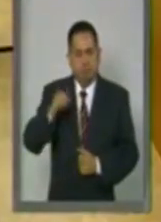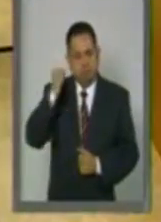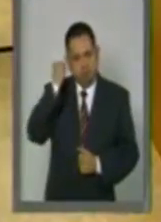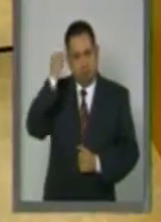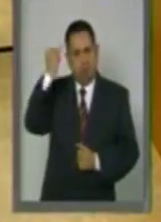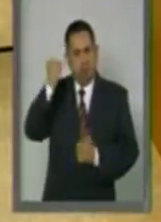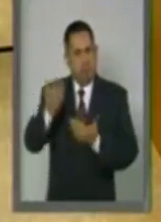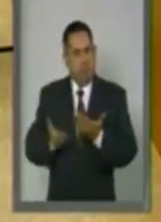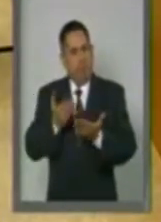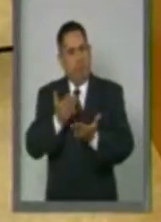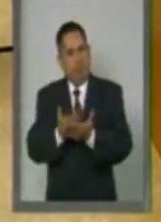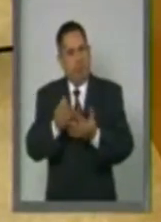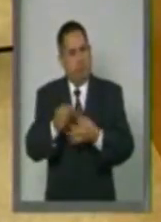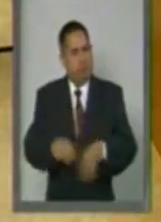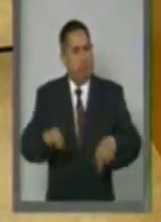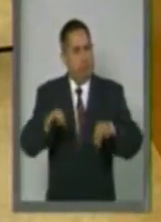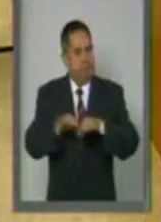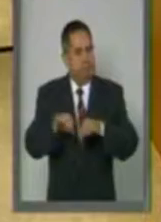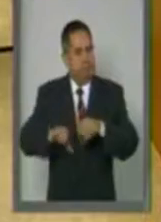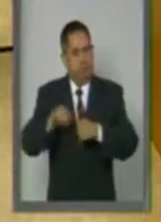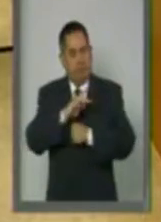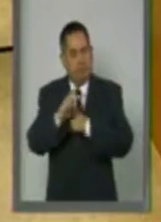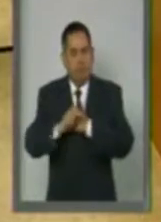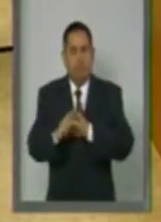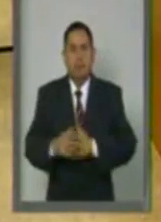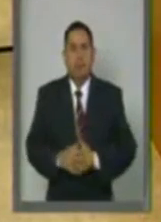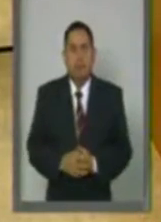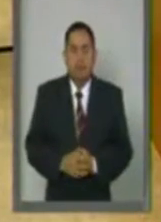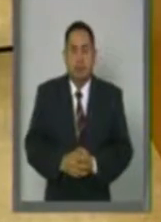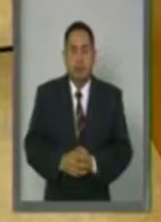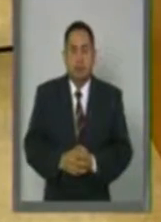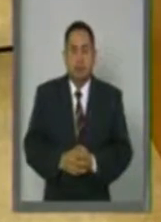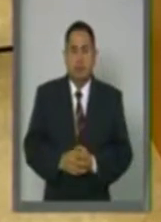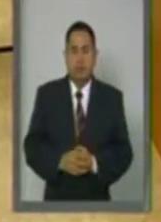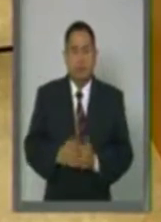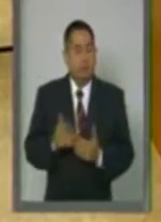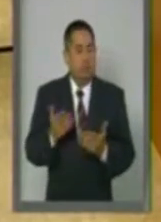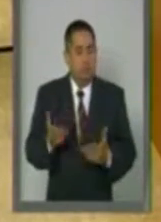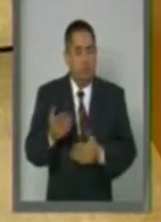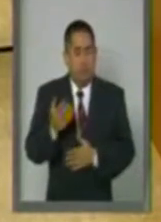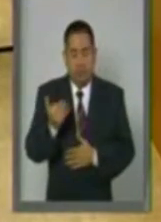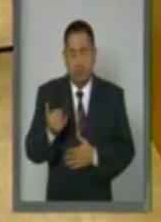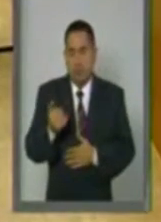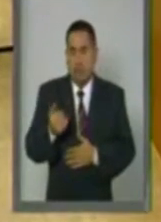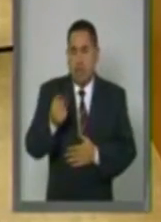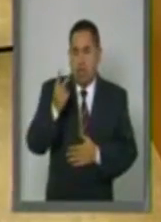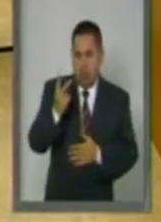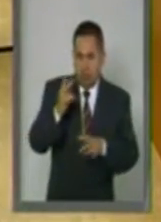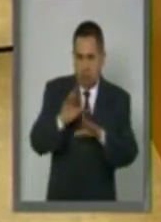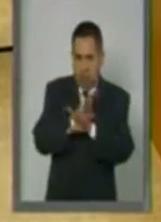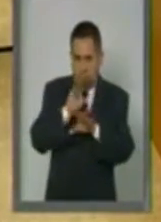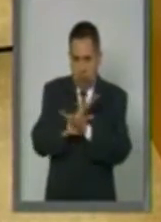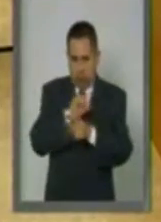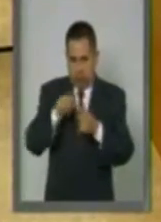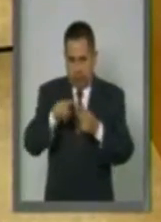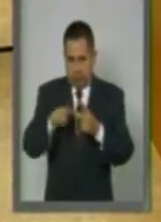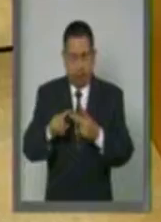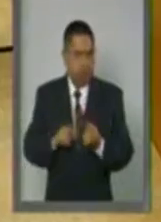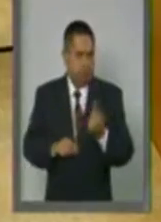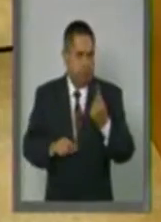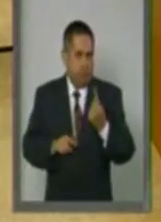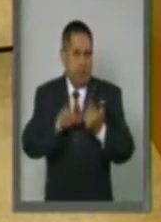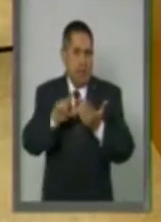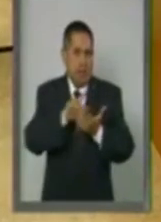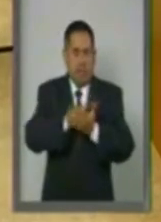momento que está viviendo este país e incluye dos reformas, una a la ley de